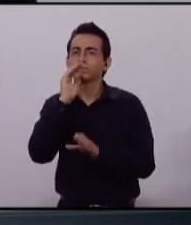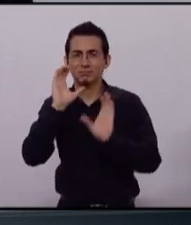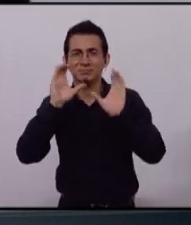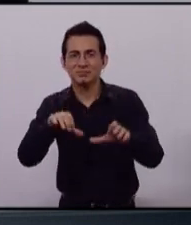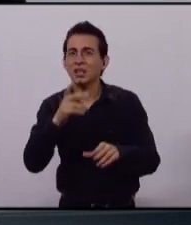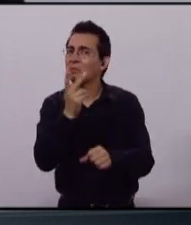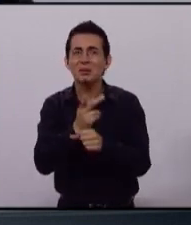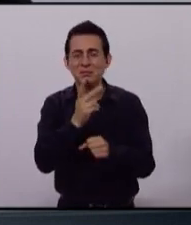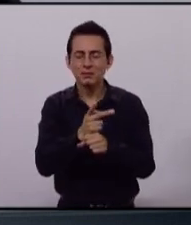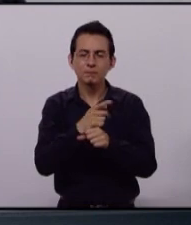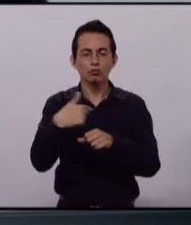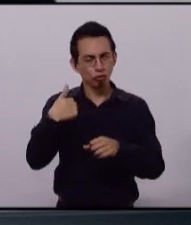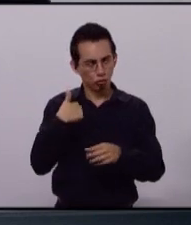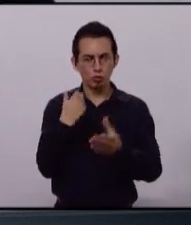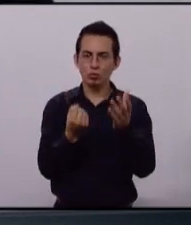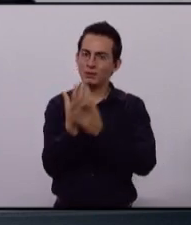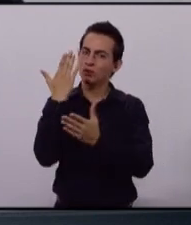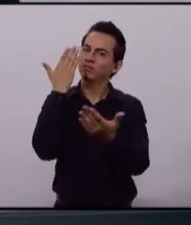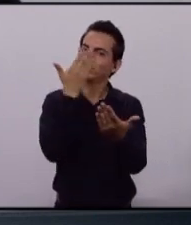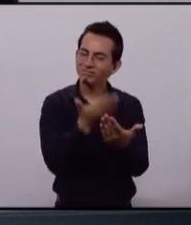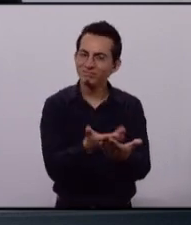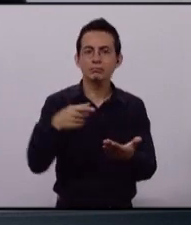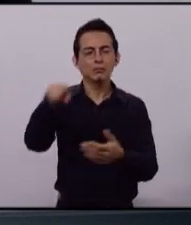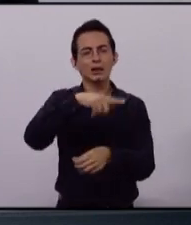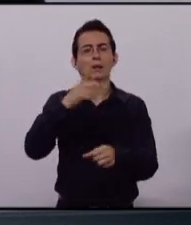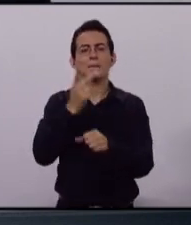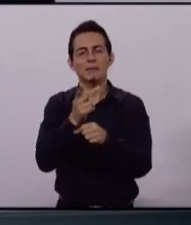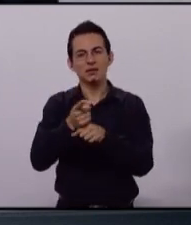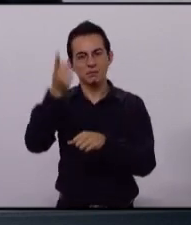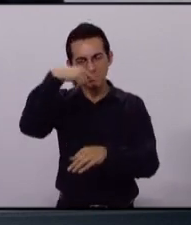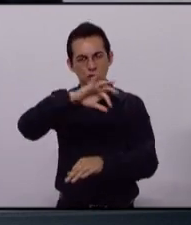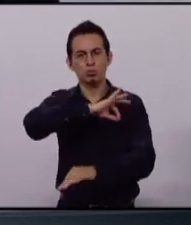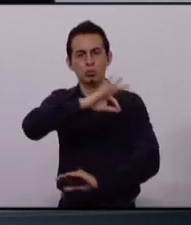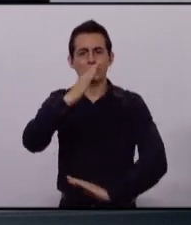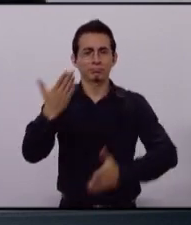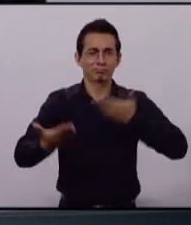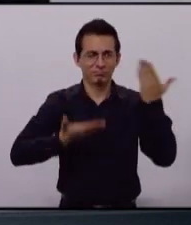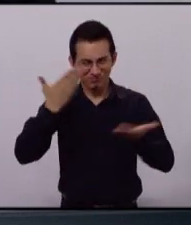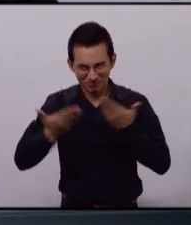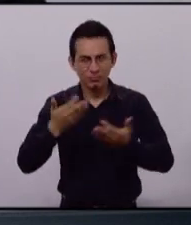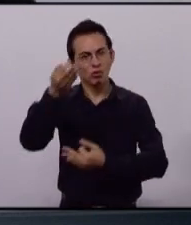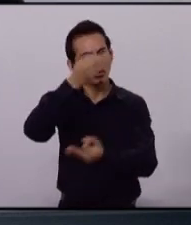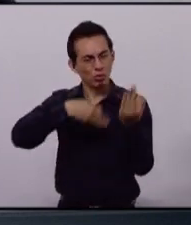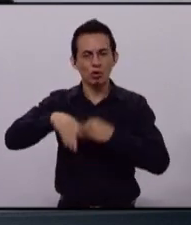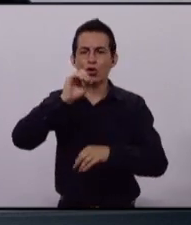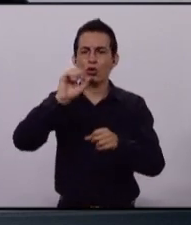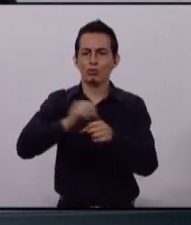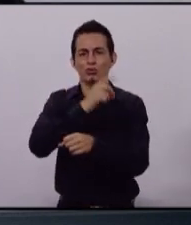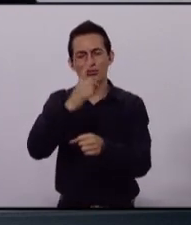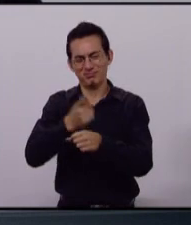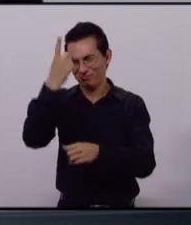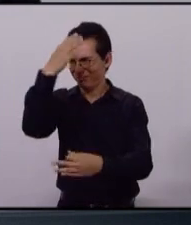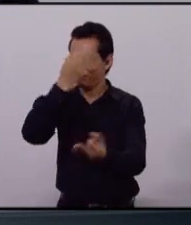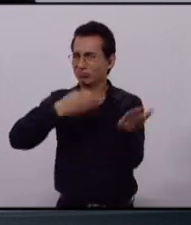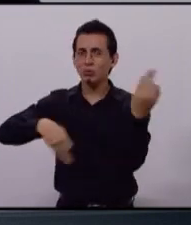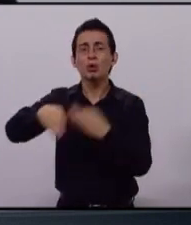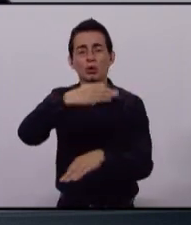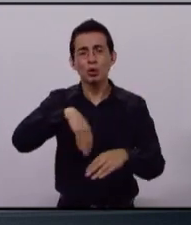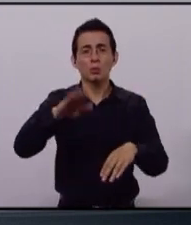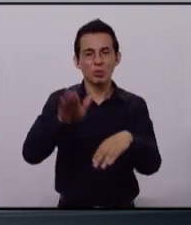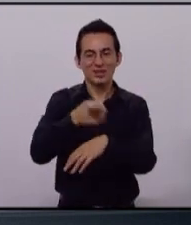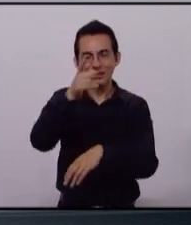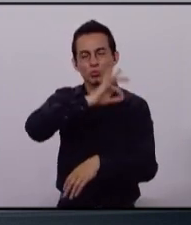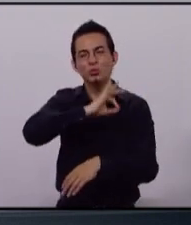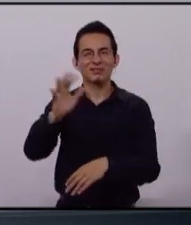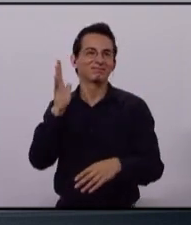propongo un programa de prepa para todos para poder acabar con la inseguridad y darte mejores opciones porque la prepa puede servir para que puedas